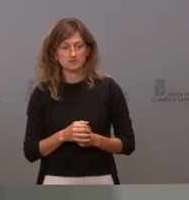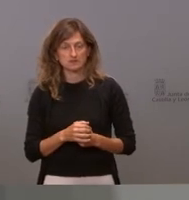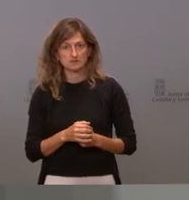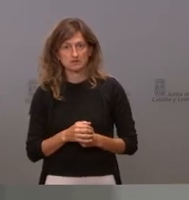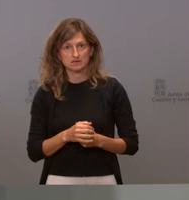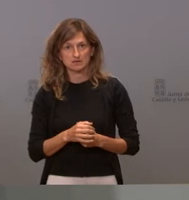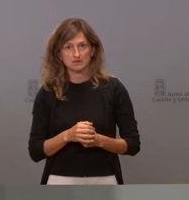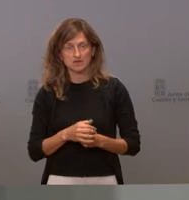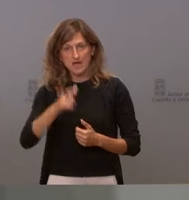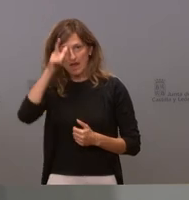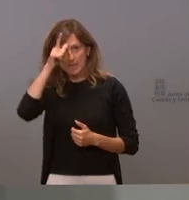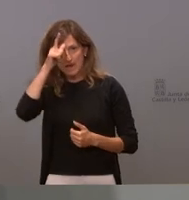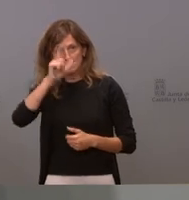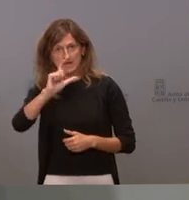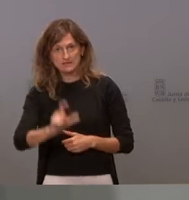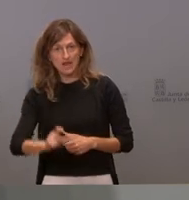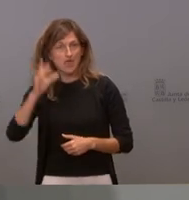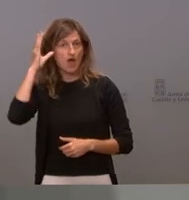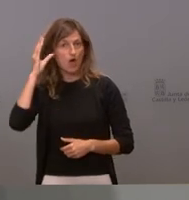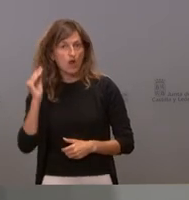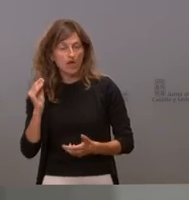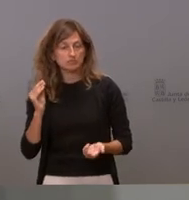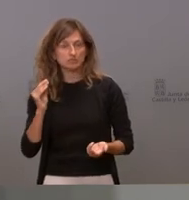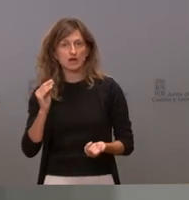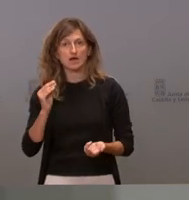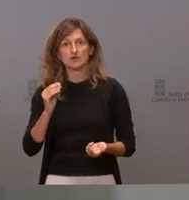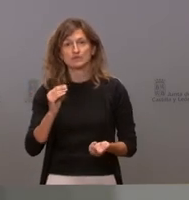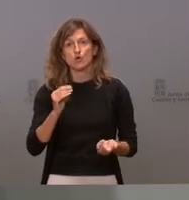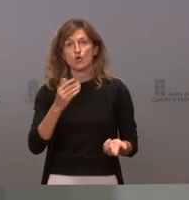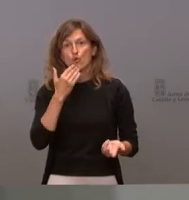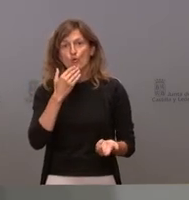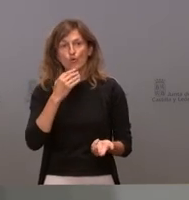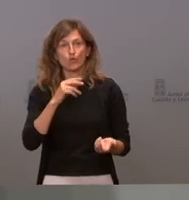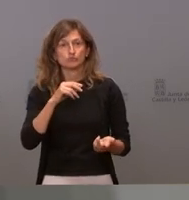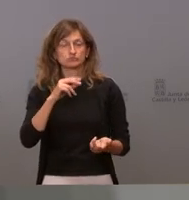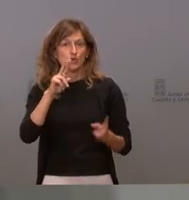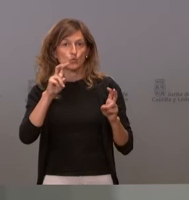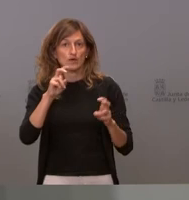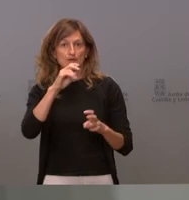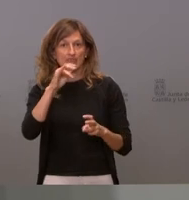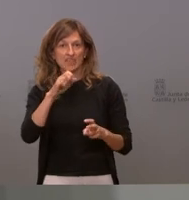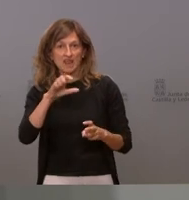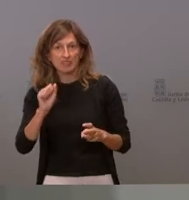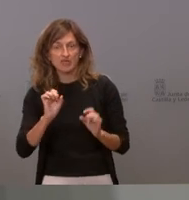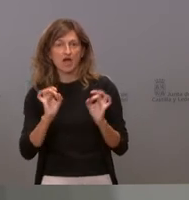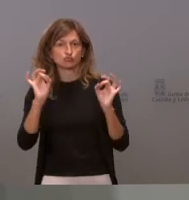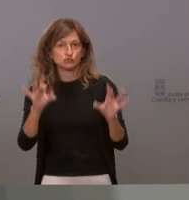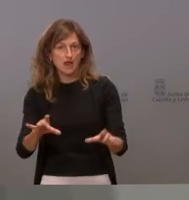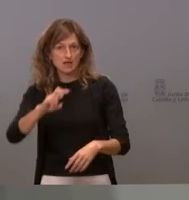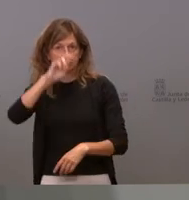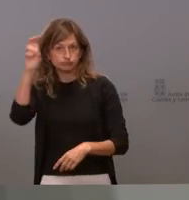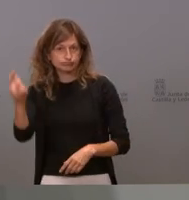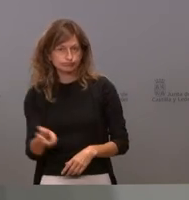ahora pero Alemania Italia y Holanda por no hablar de países como Nueva Zelanda Australia en otros muchos países